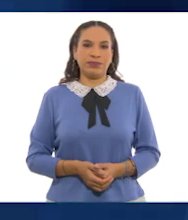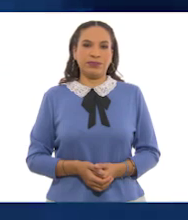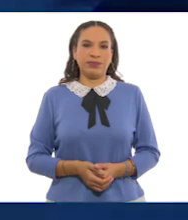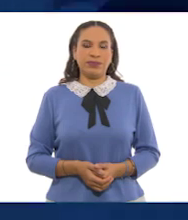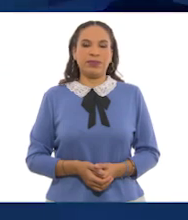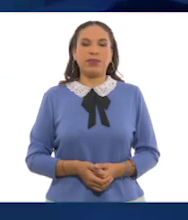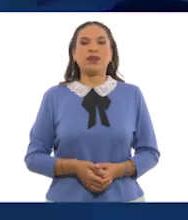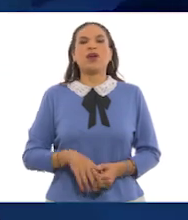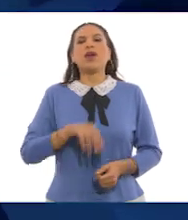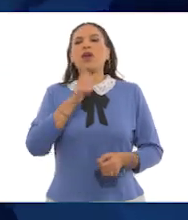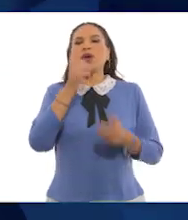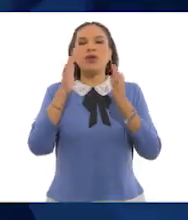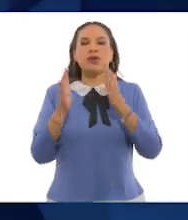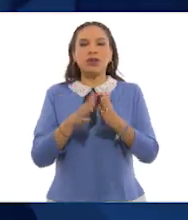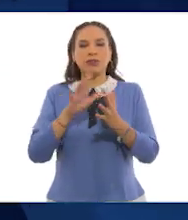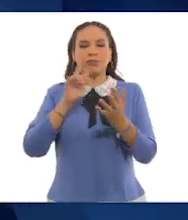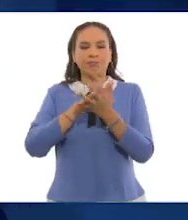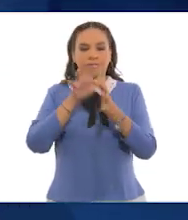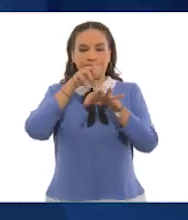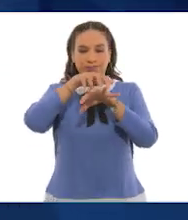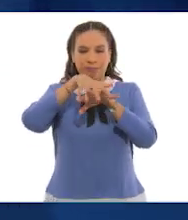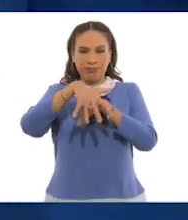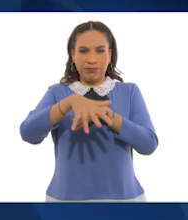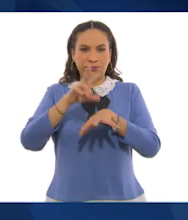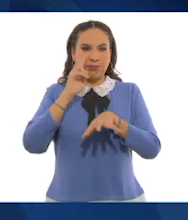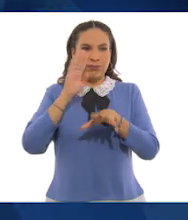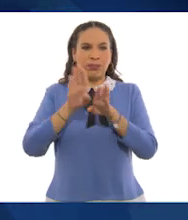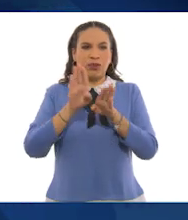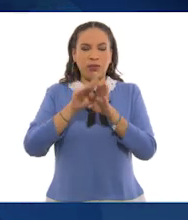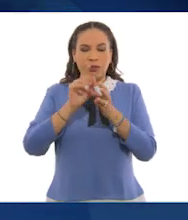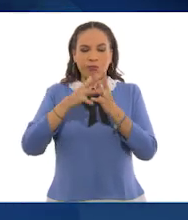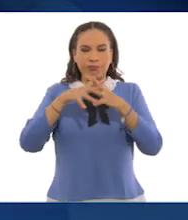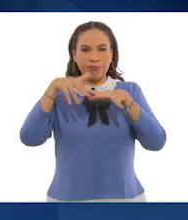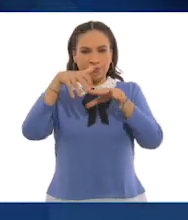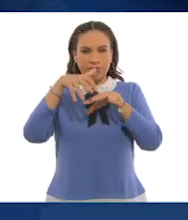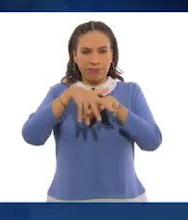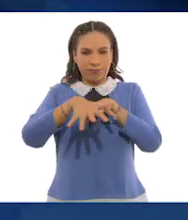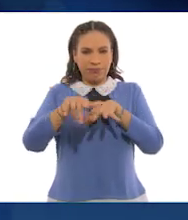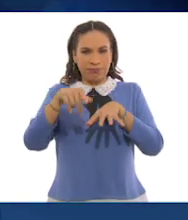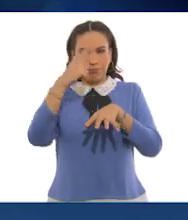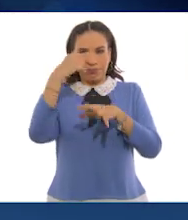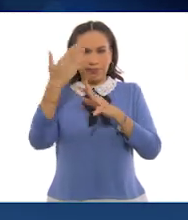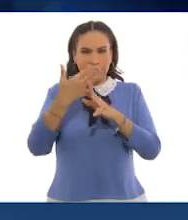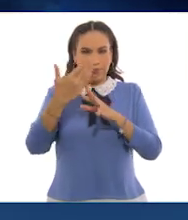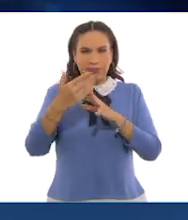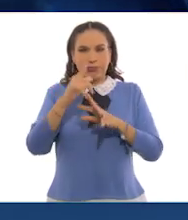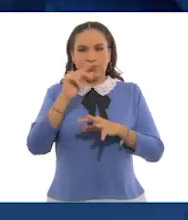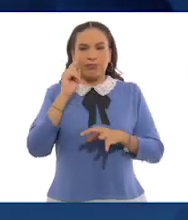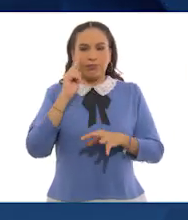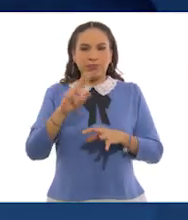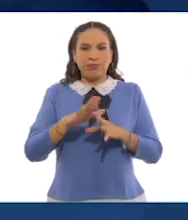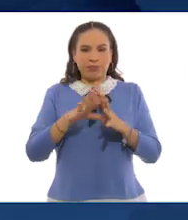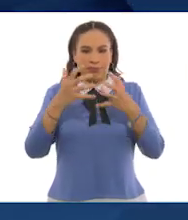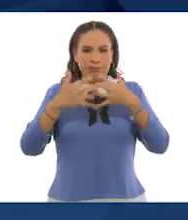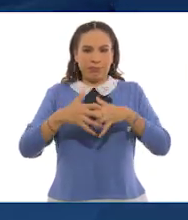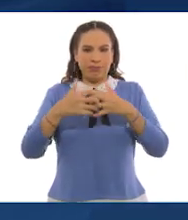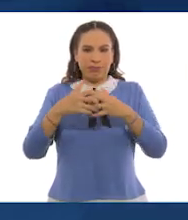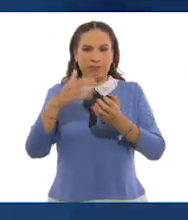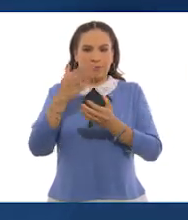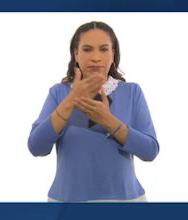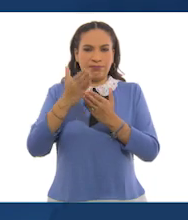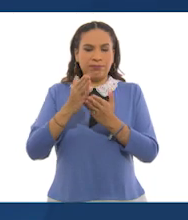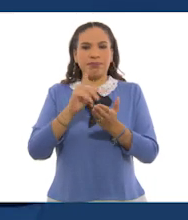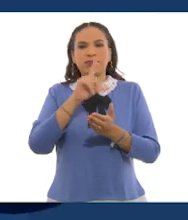El siguiente paso será el triturado. Aquí lo que vamos a ver es cómo es el triturado de la fibra para posteriormente ver el empacado de la fibra.